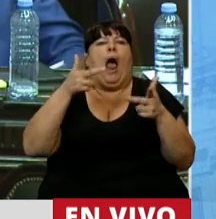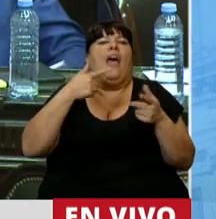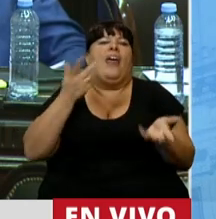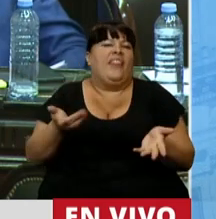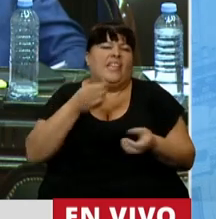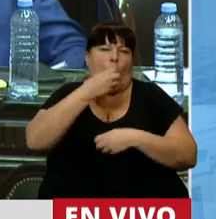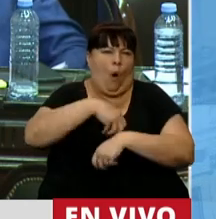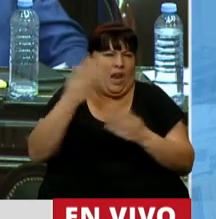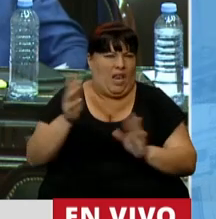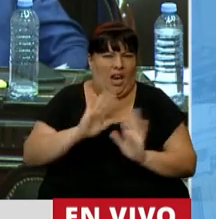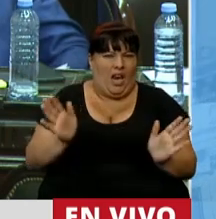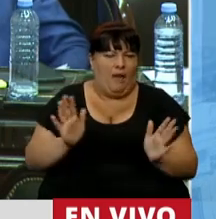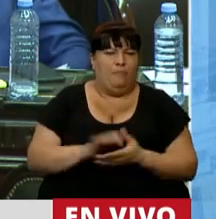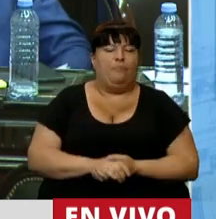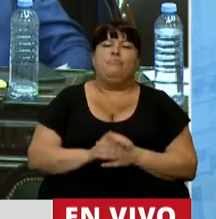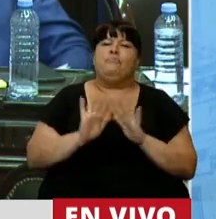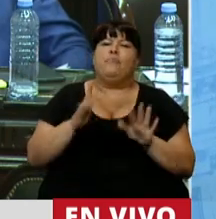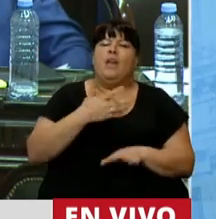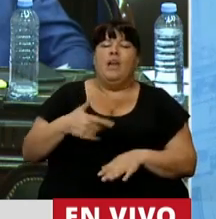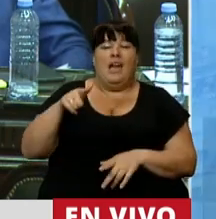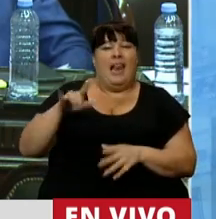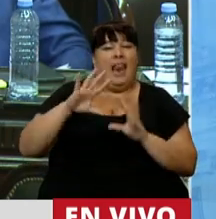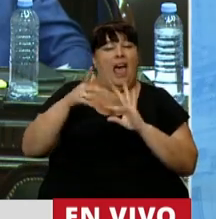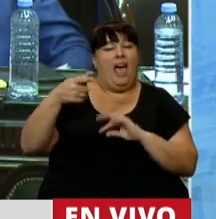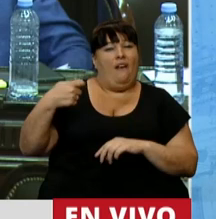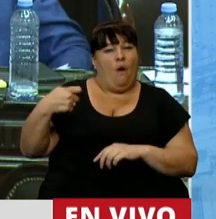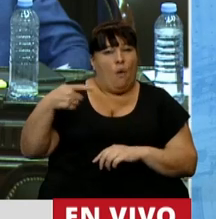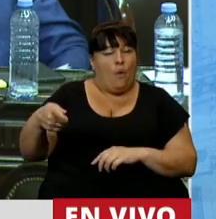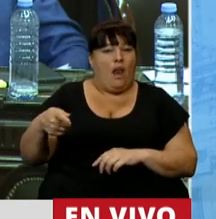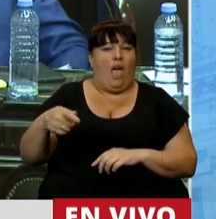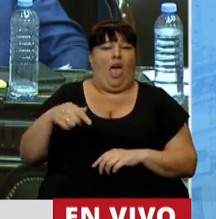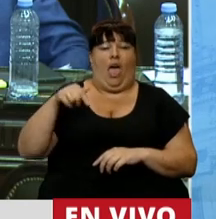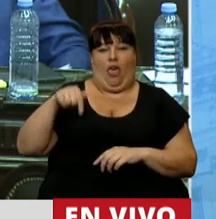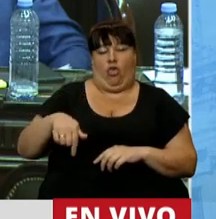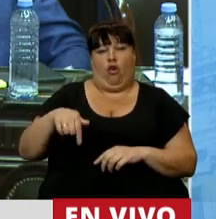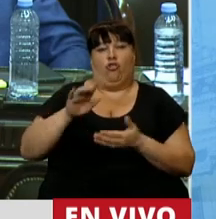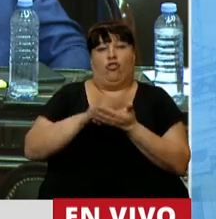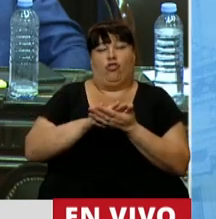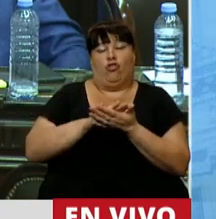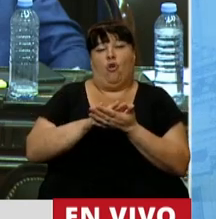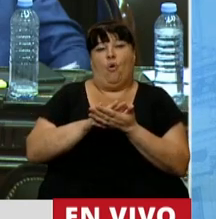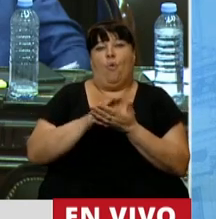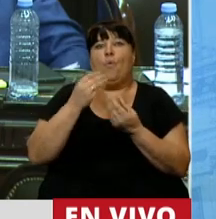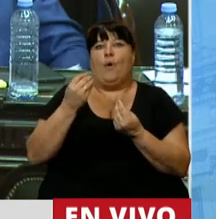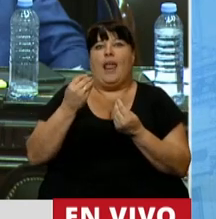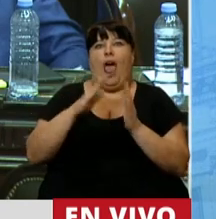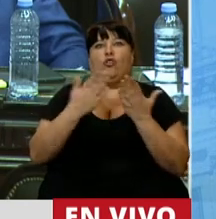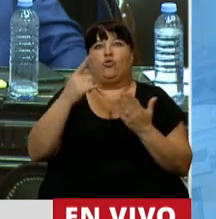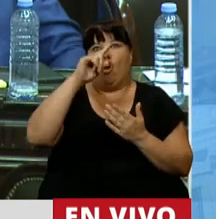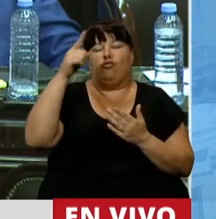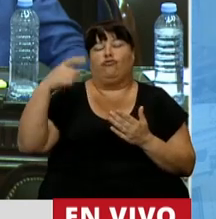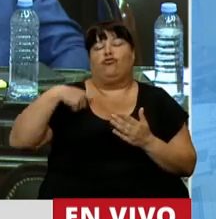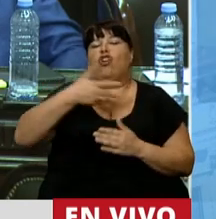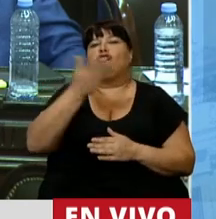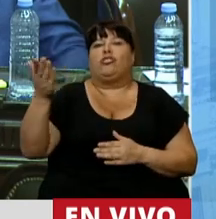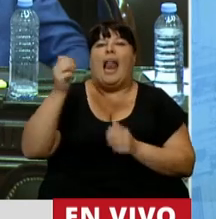se dicen barbaridades. Mire, Presidente, el sistema previsional que está en el marco de lo que significa el constitucionalismo